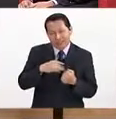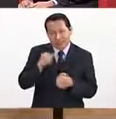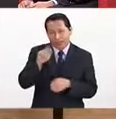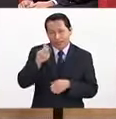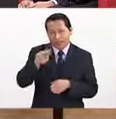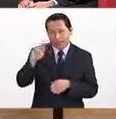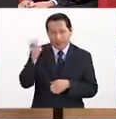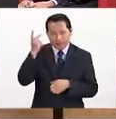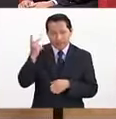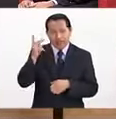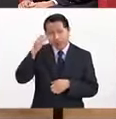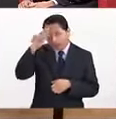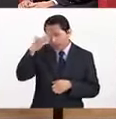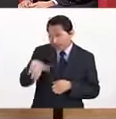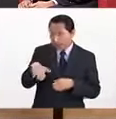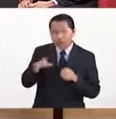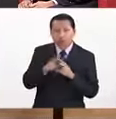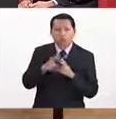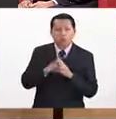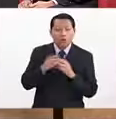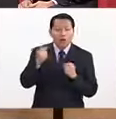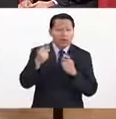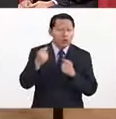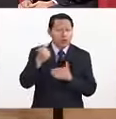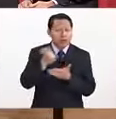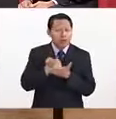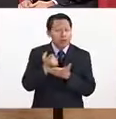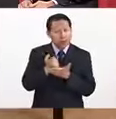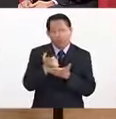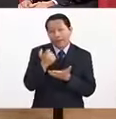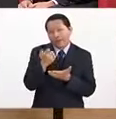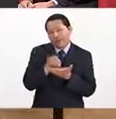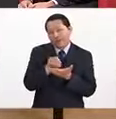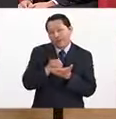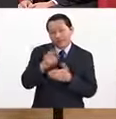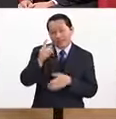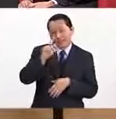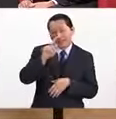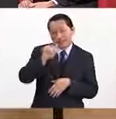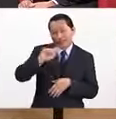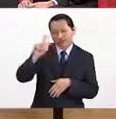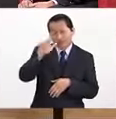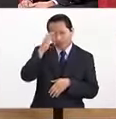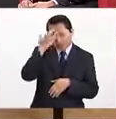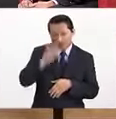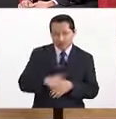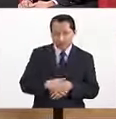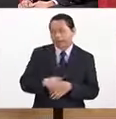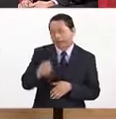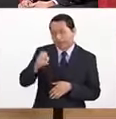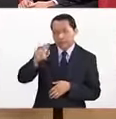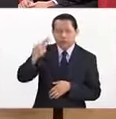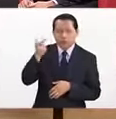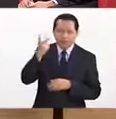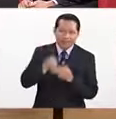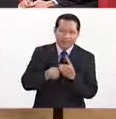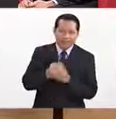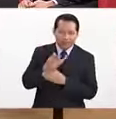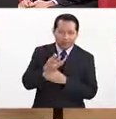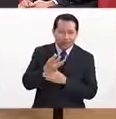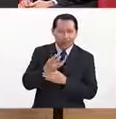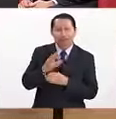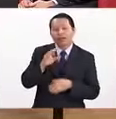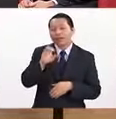Nacional. Sabemos de economistas muy reconocidos. Claro, pues ahí egresó un presidente de la República, doctor